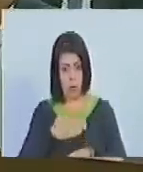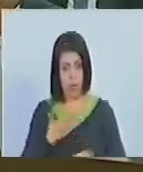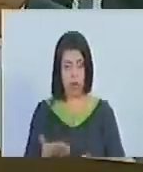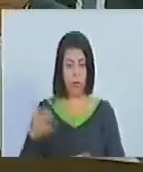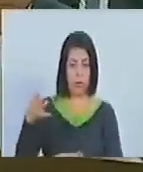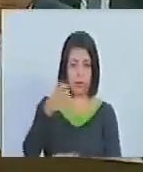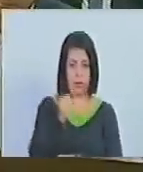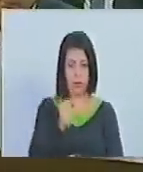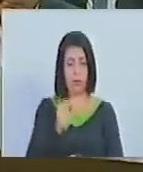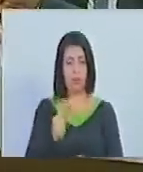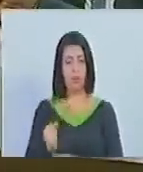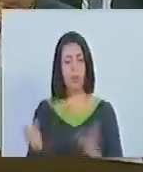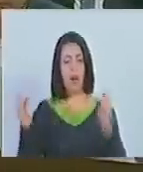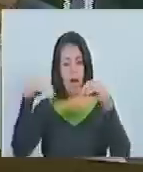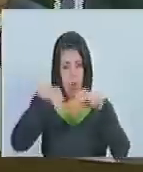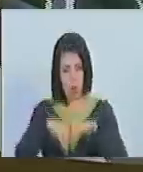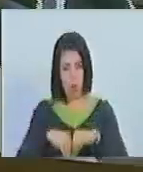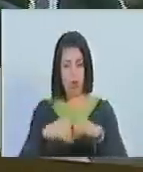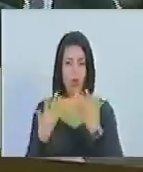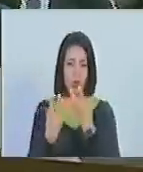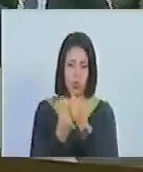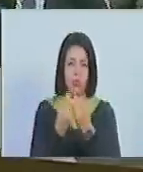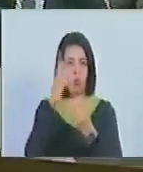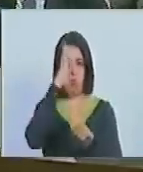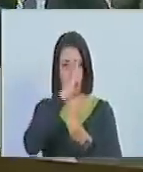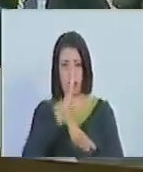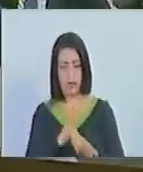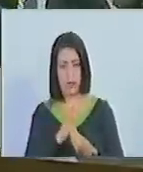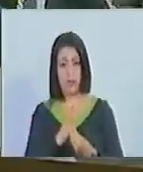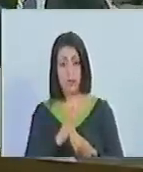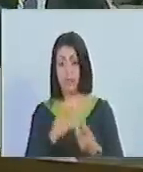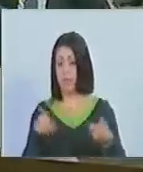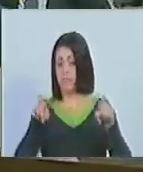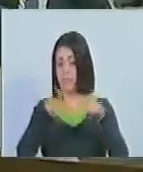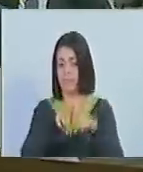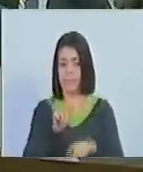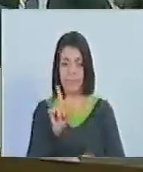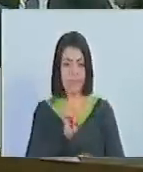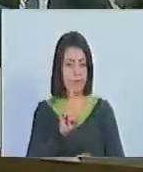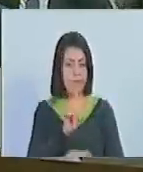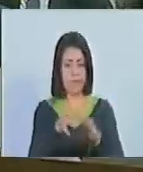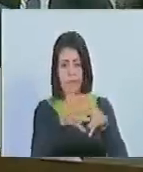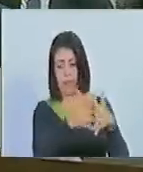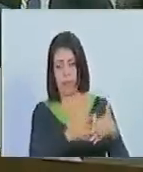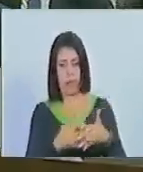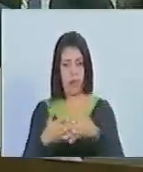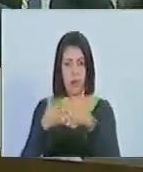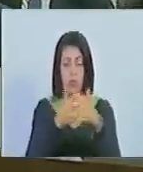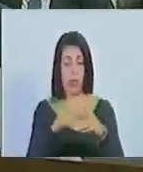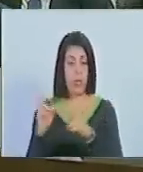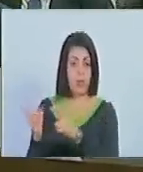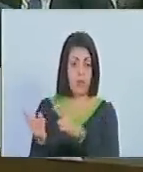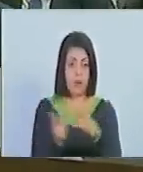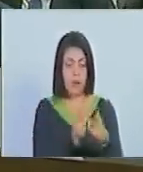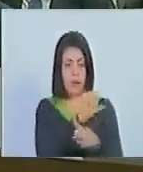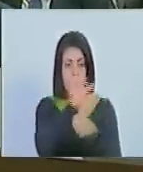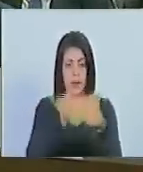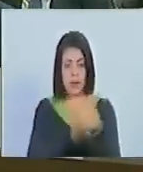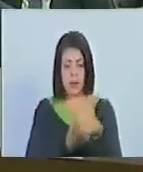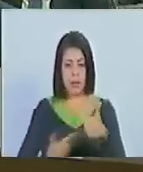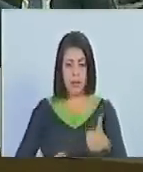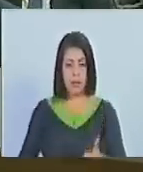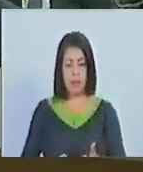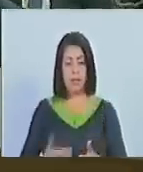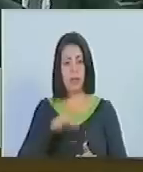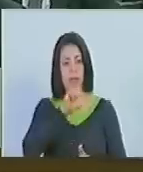alcanzar la confederación junto con Brasil esto no sucedió así Estados Unidos que fue invitado por el vicepresidente